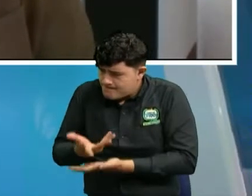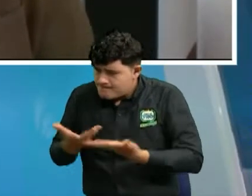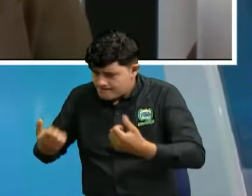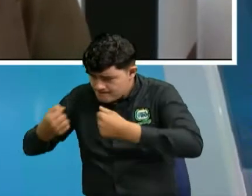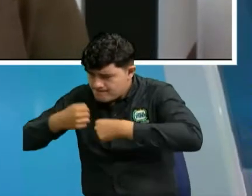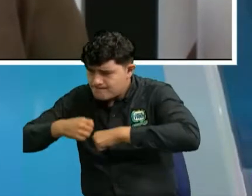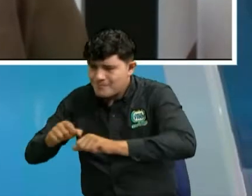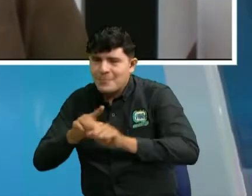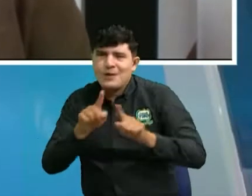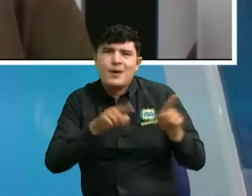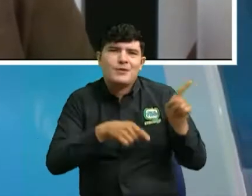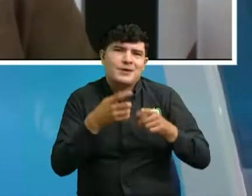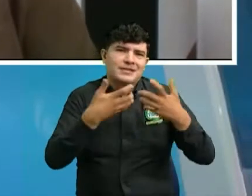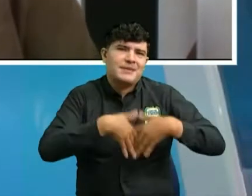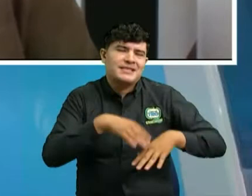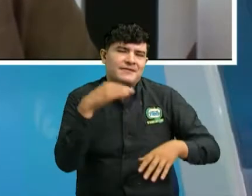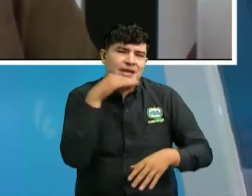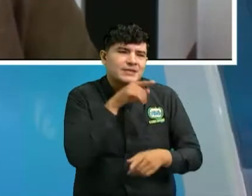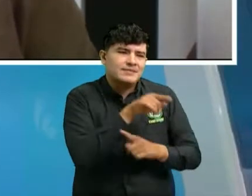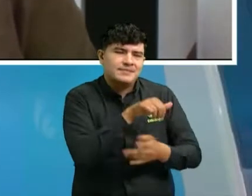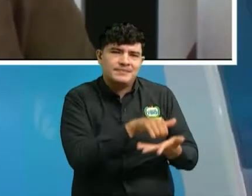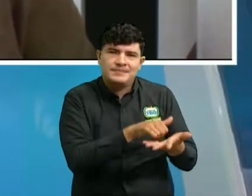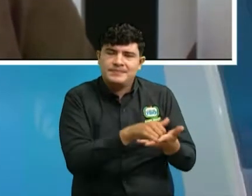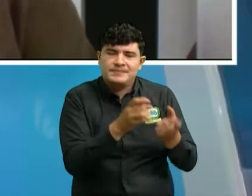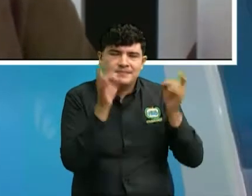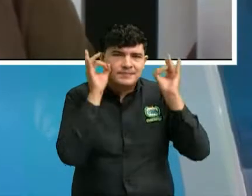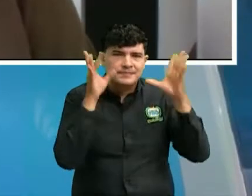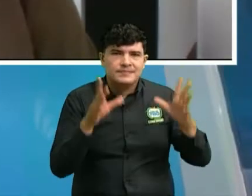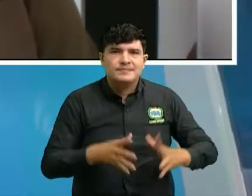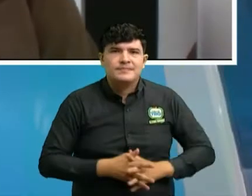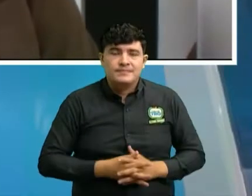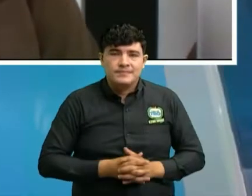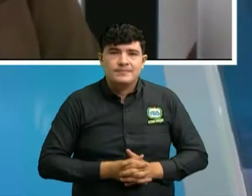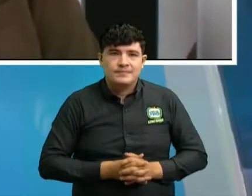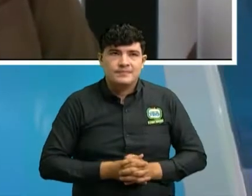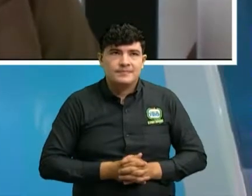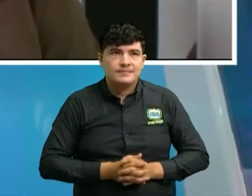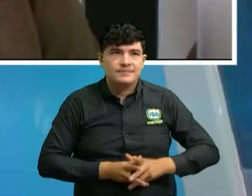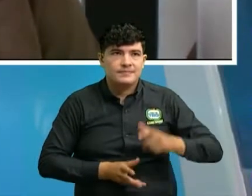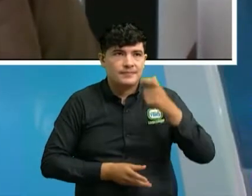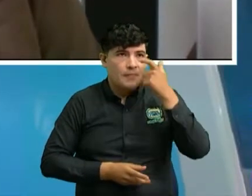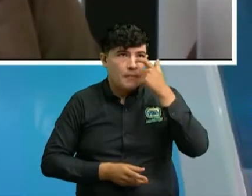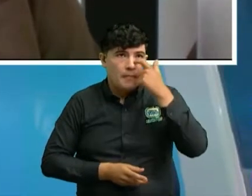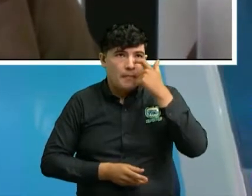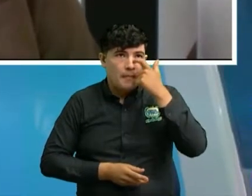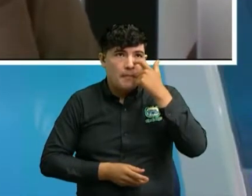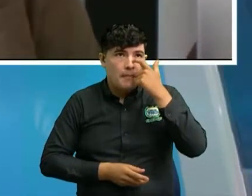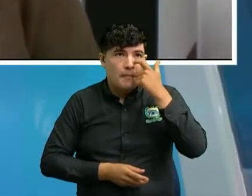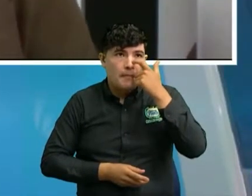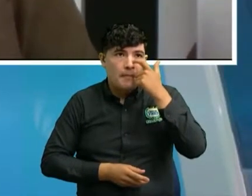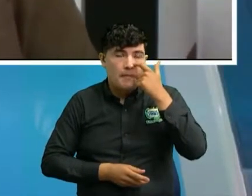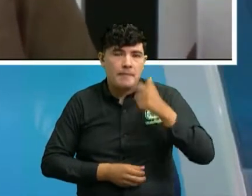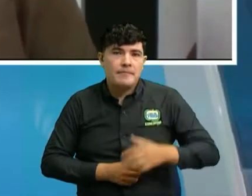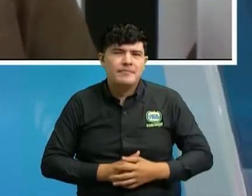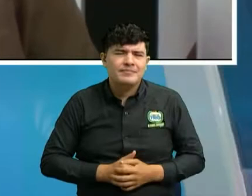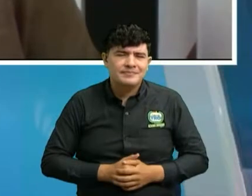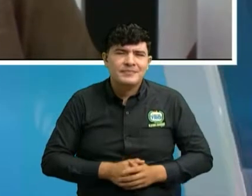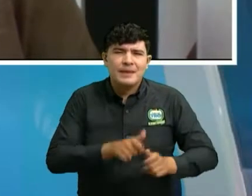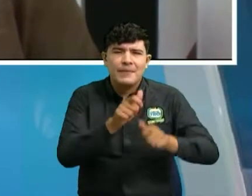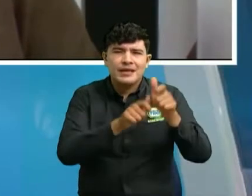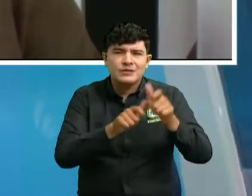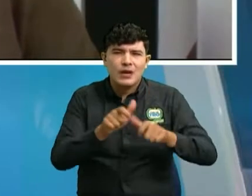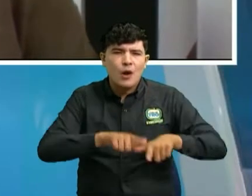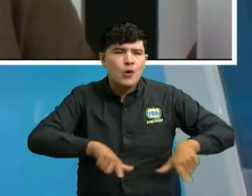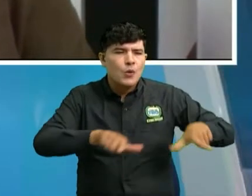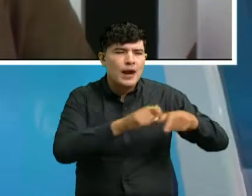establecimientos se disminuyeron en unas cifras que tienen hoy al punto de la quiebra y de miles de locales y